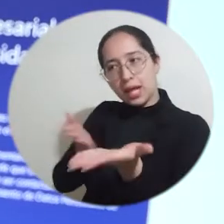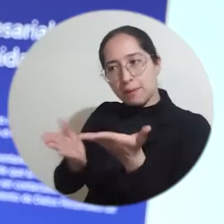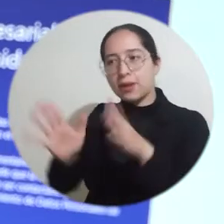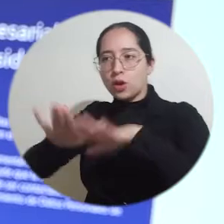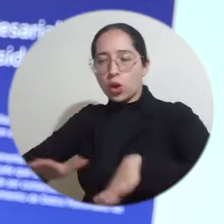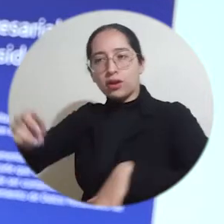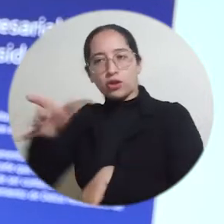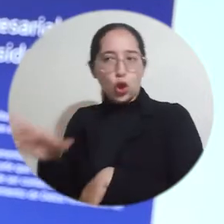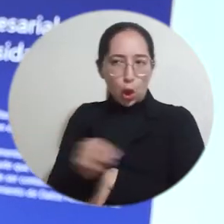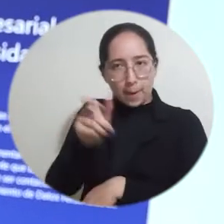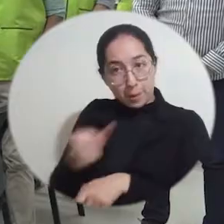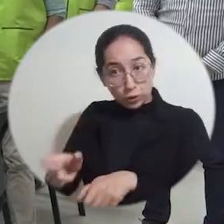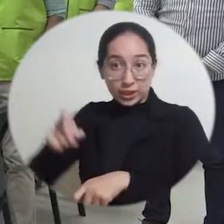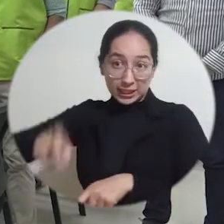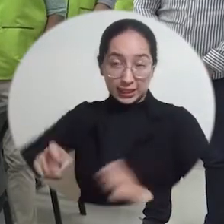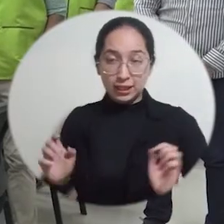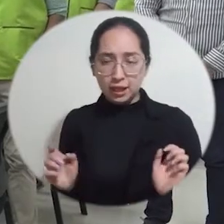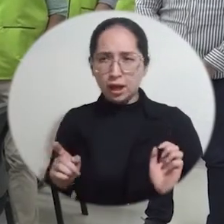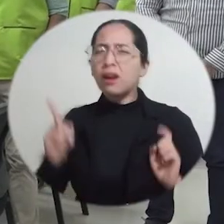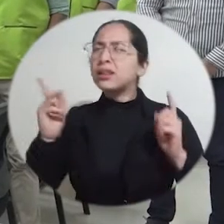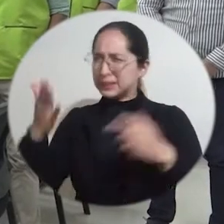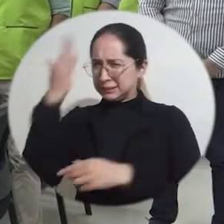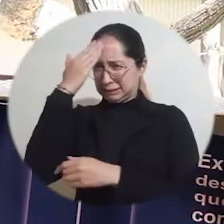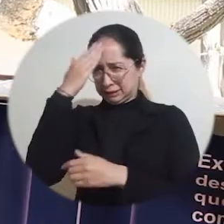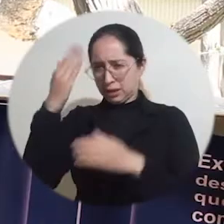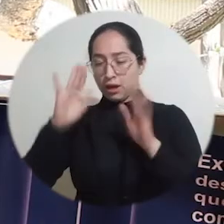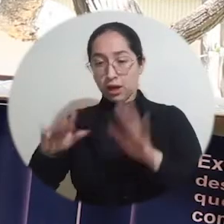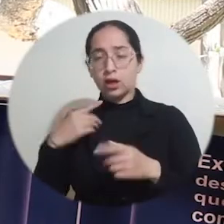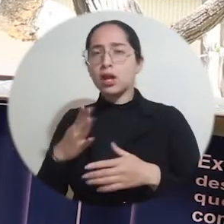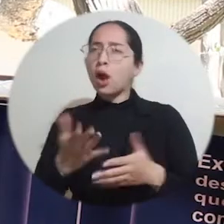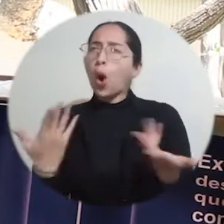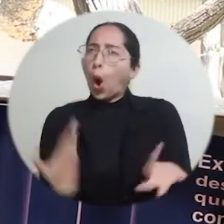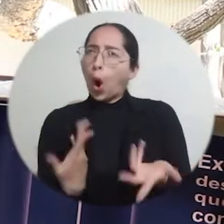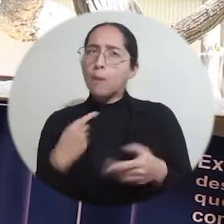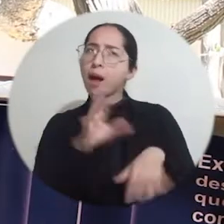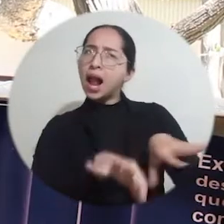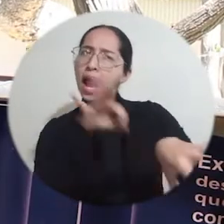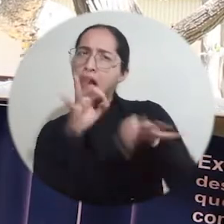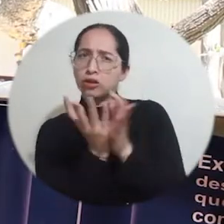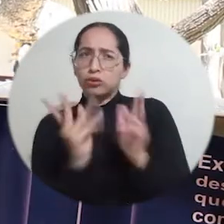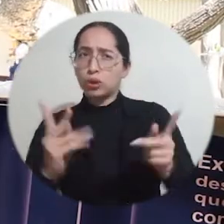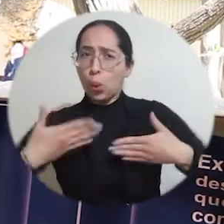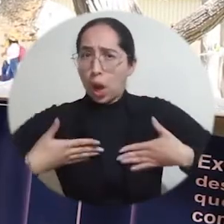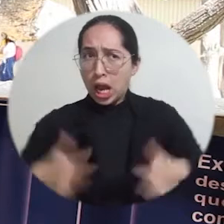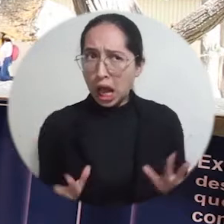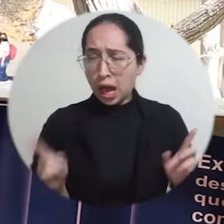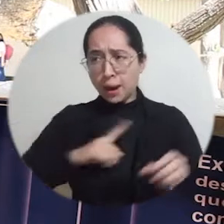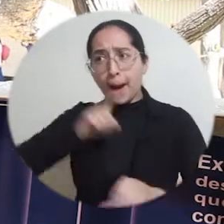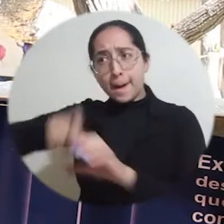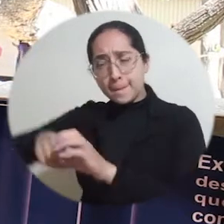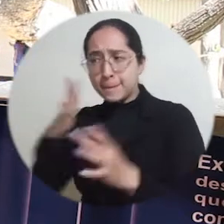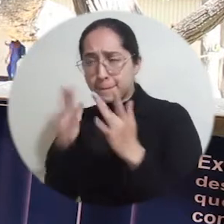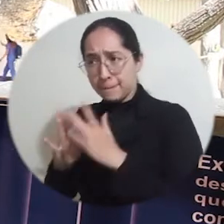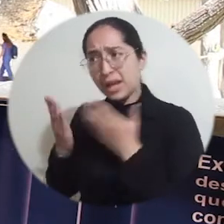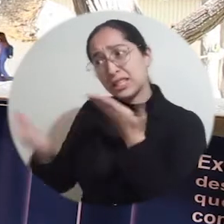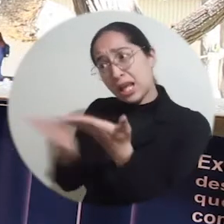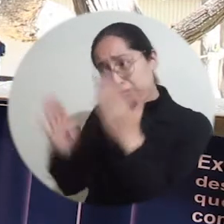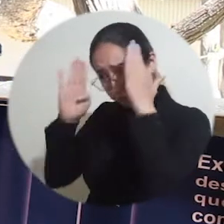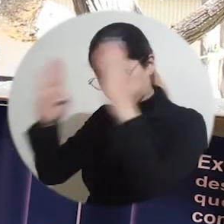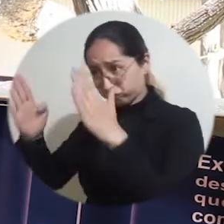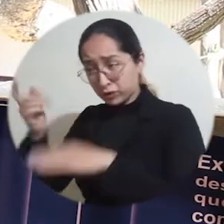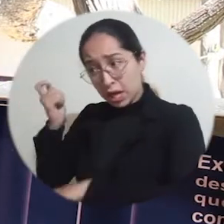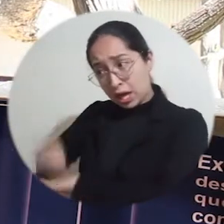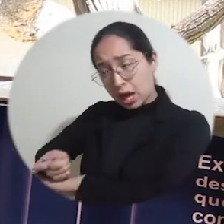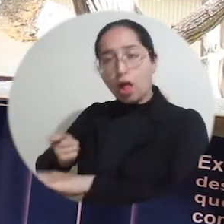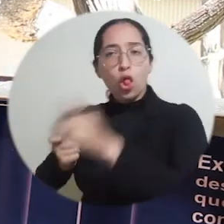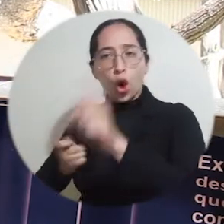voluntarios en este escenario de servicio para la comunidad. Precisamente la caracterización para poder vincular a los estudiantes al consultorio